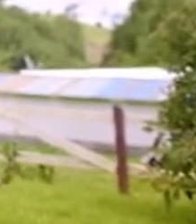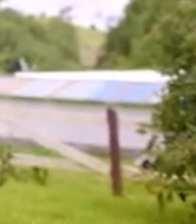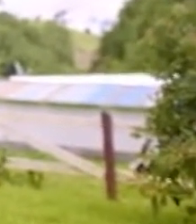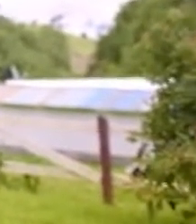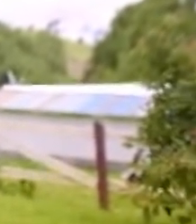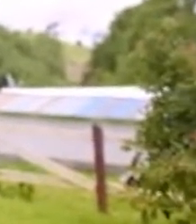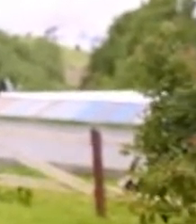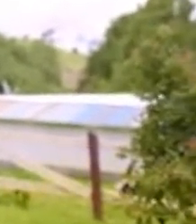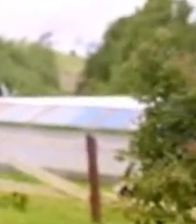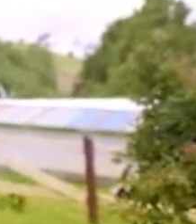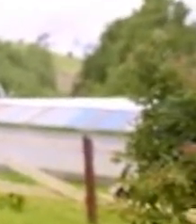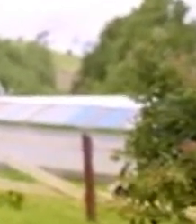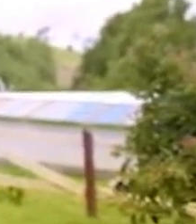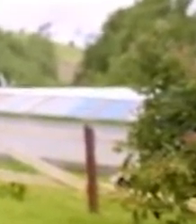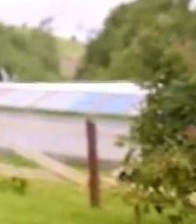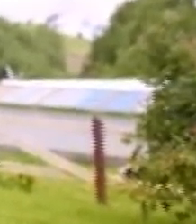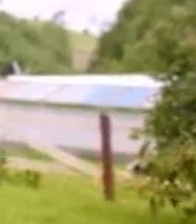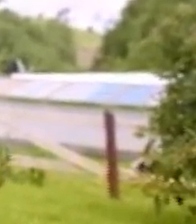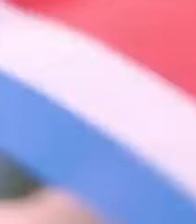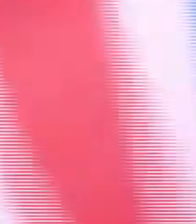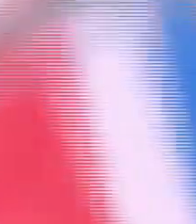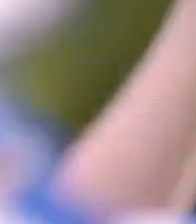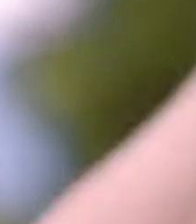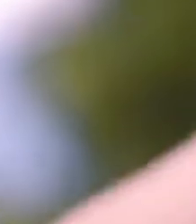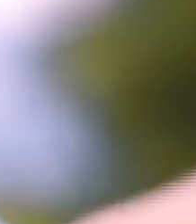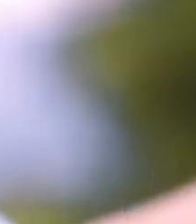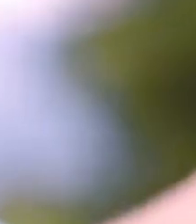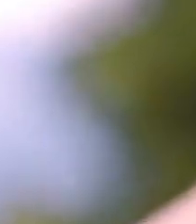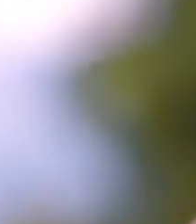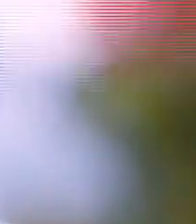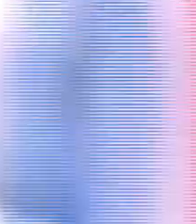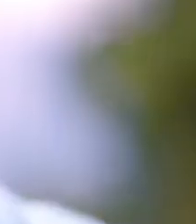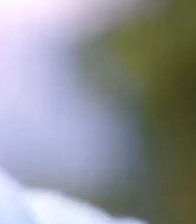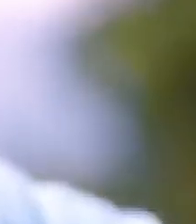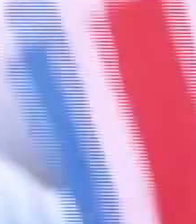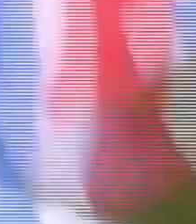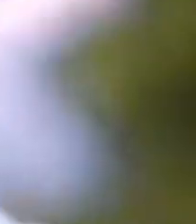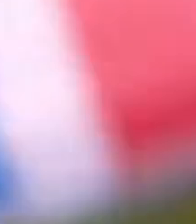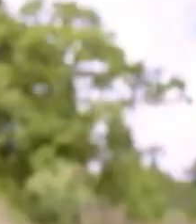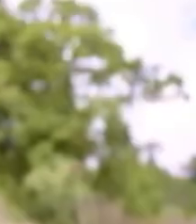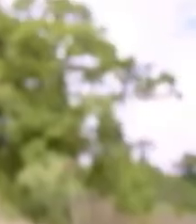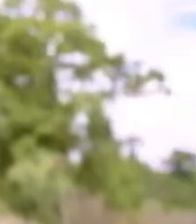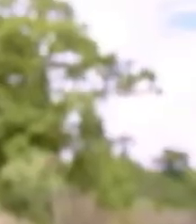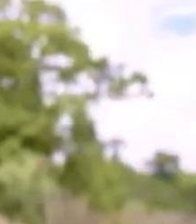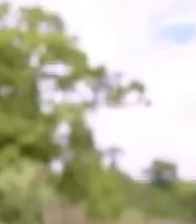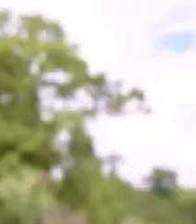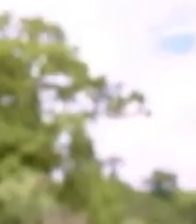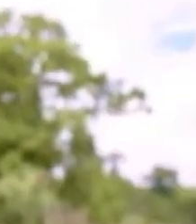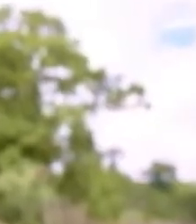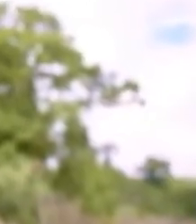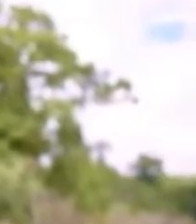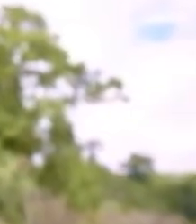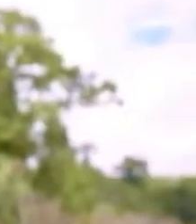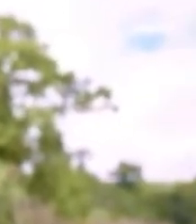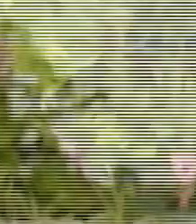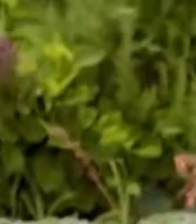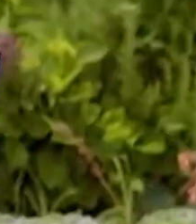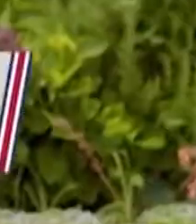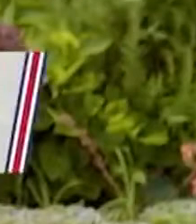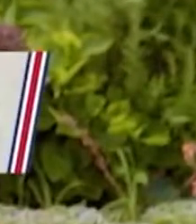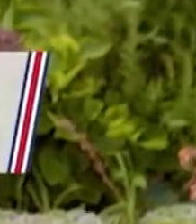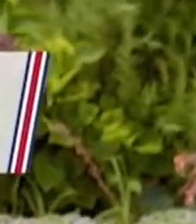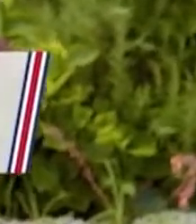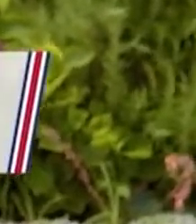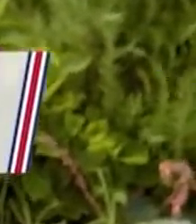ostentando alegría, de sus hijos será la ilusión. Que